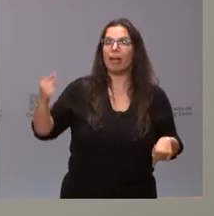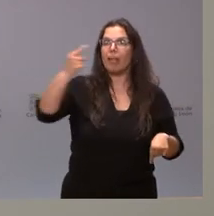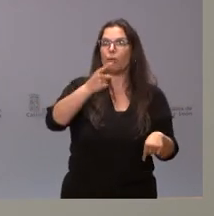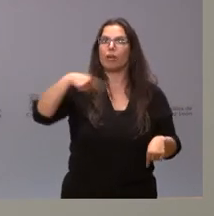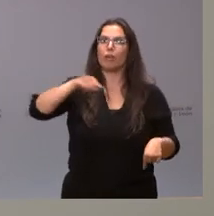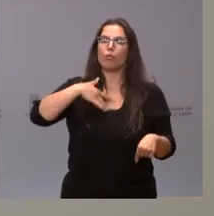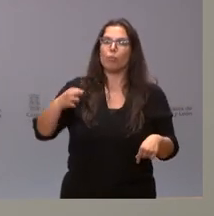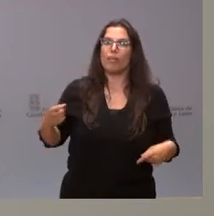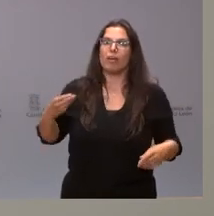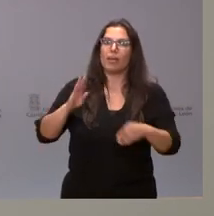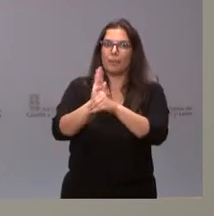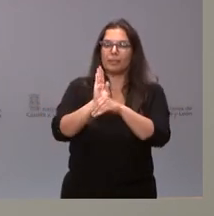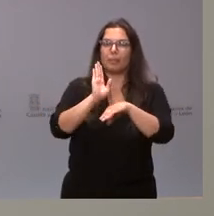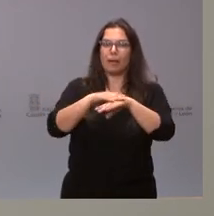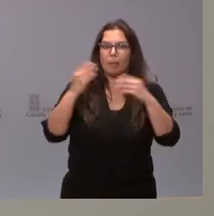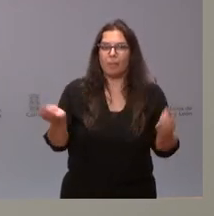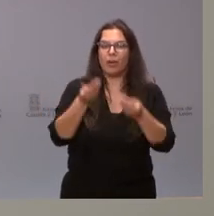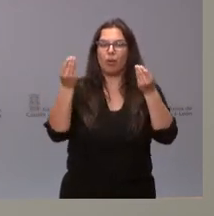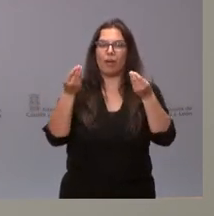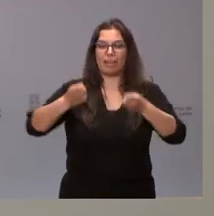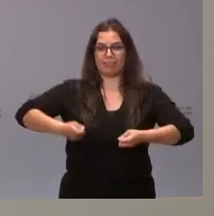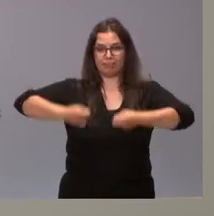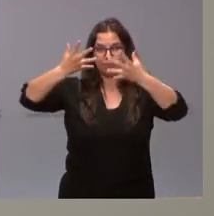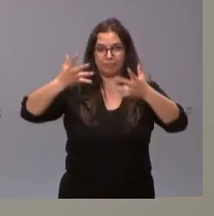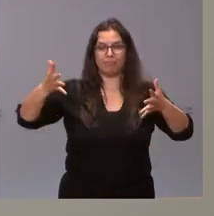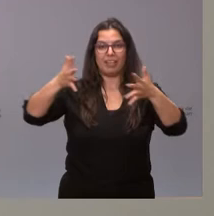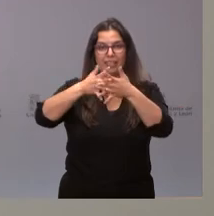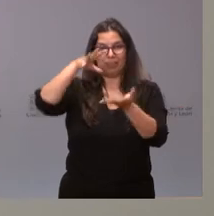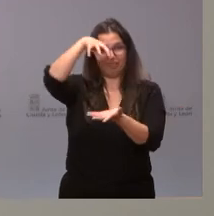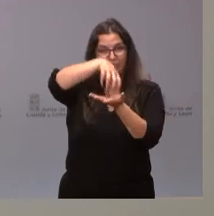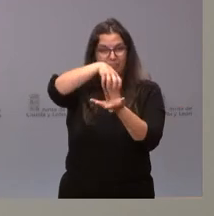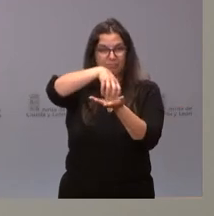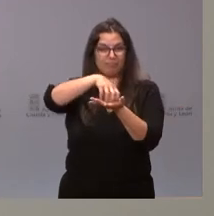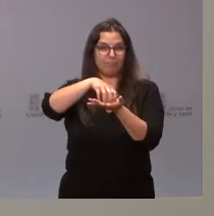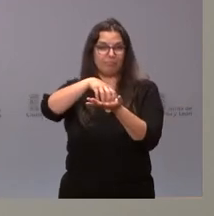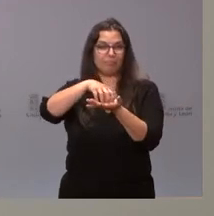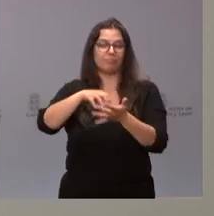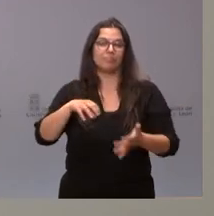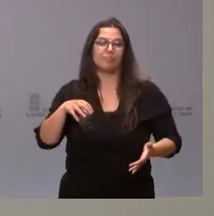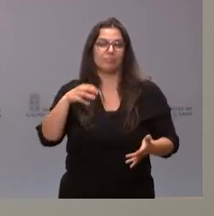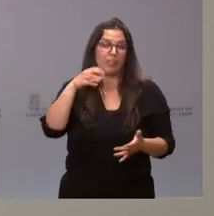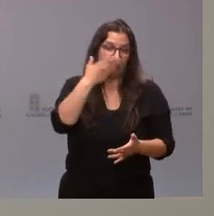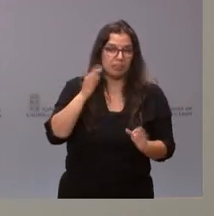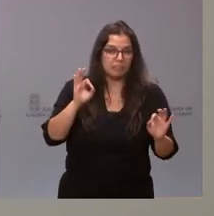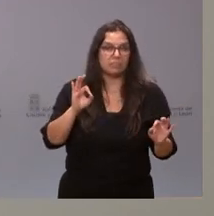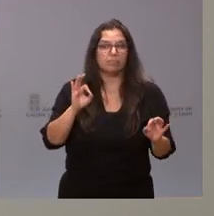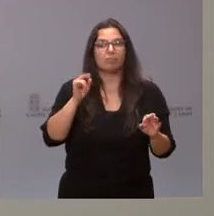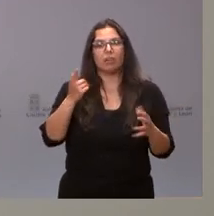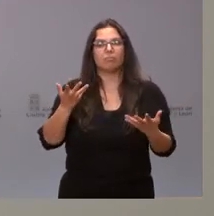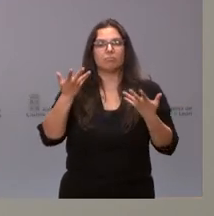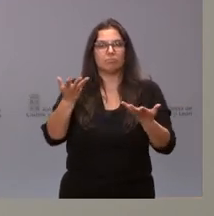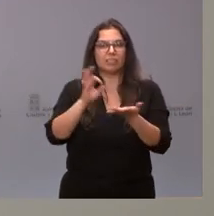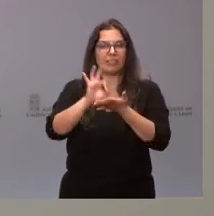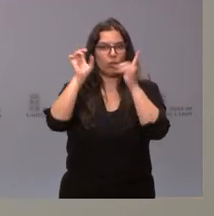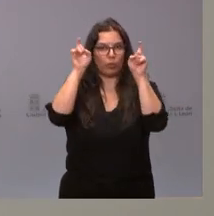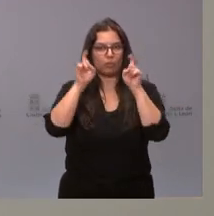posibilidades de inversión en la mejora de estas instalaciones, de estos centros donde se prestan los